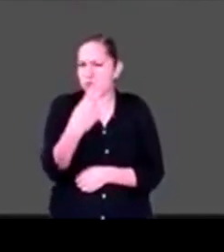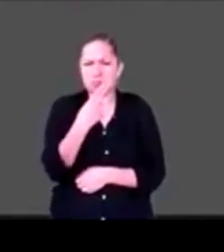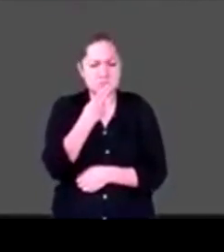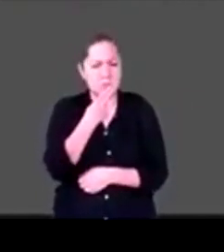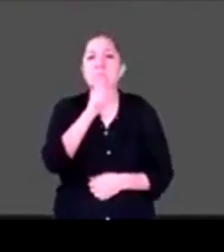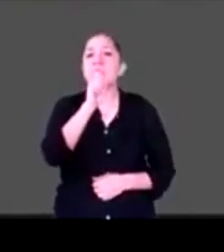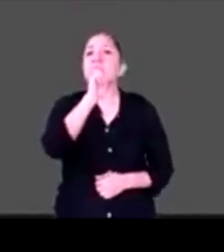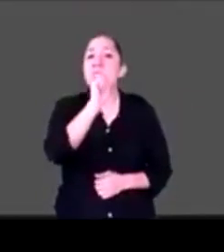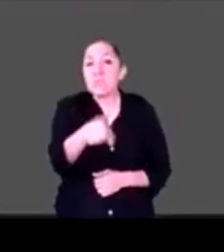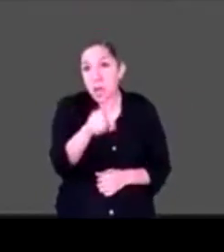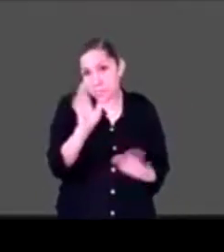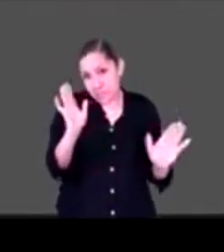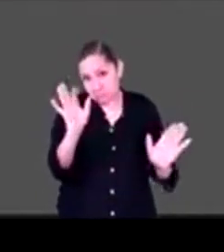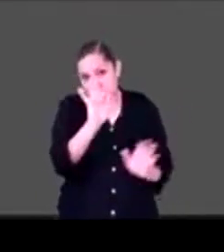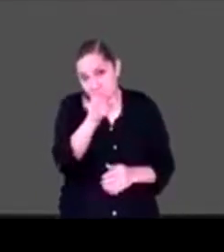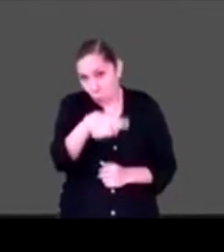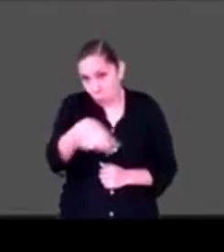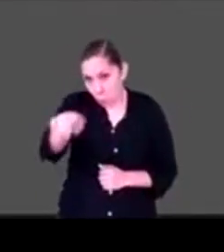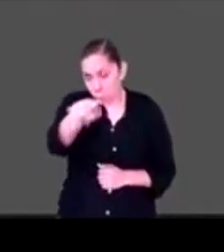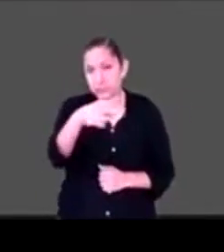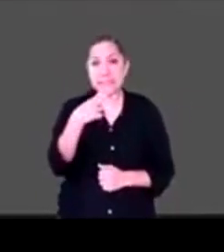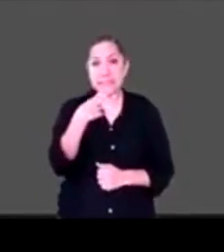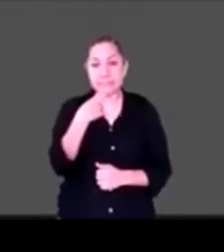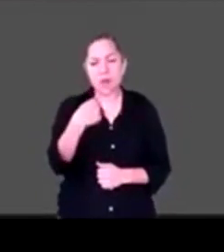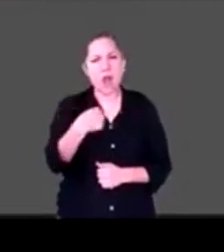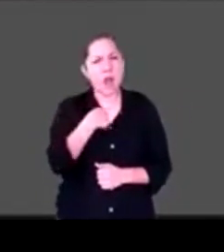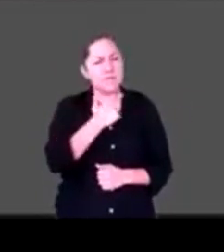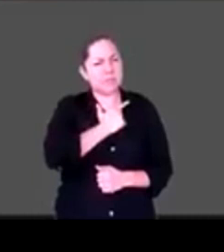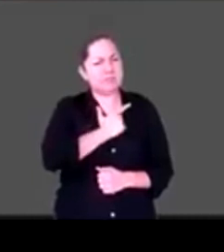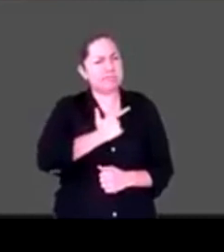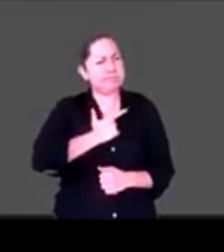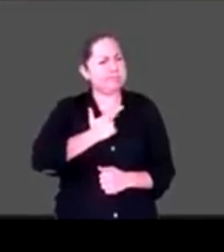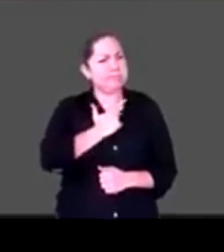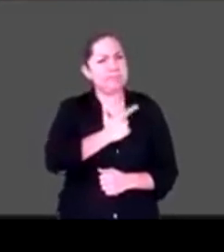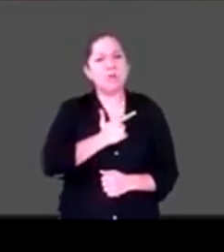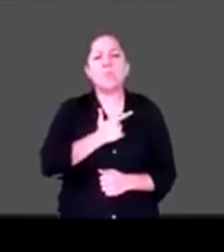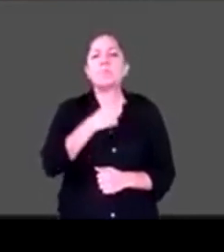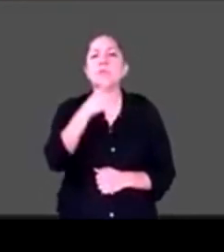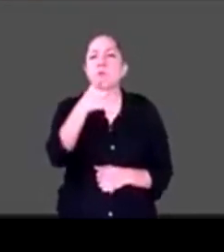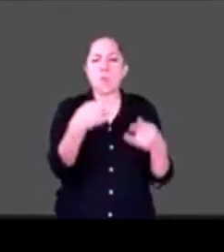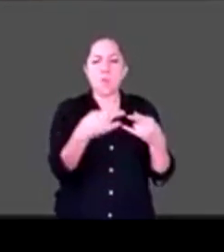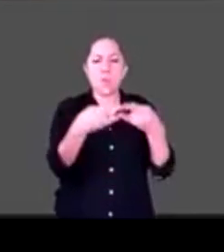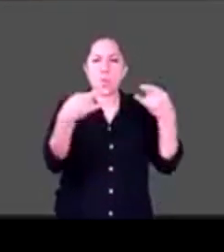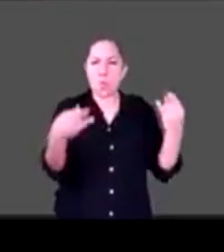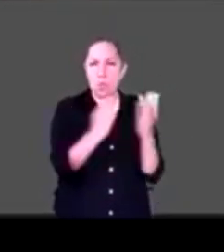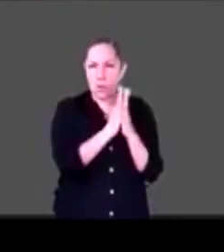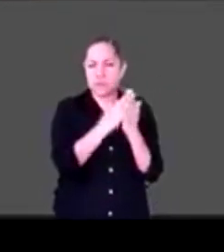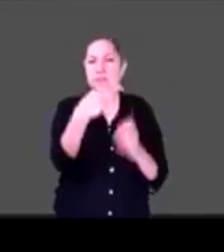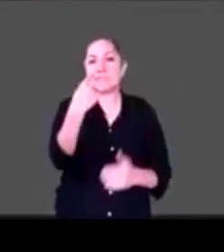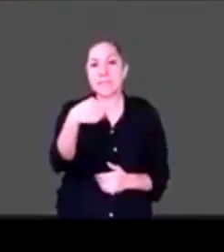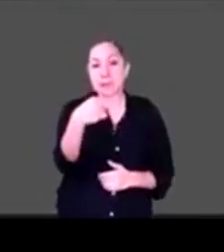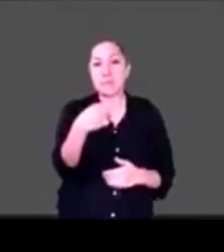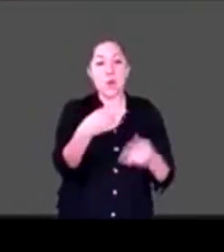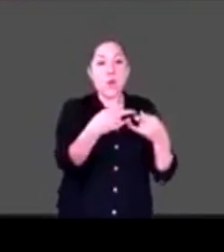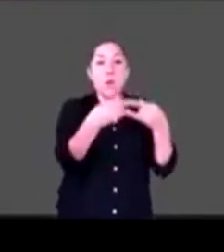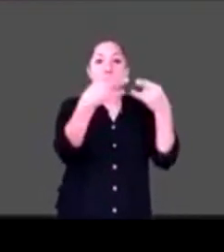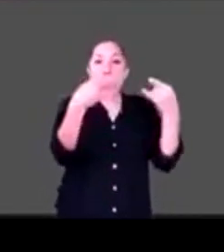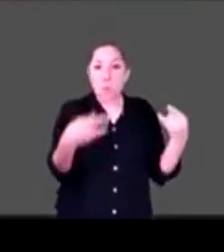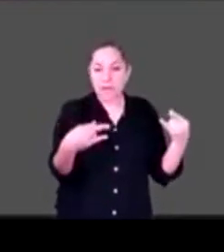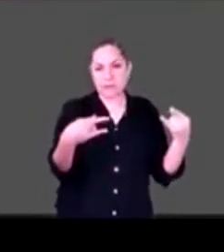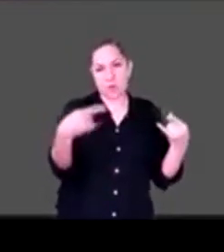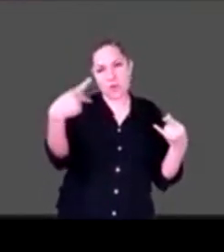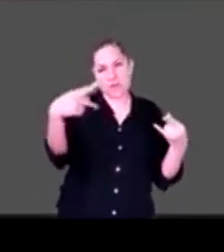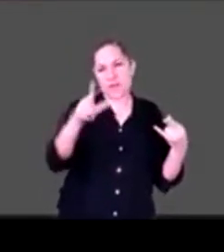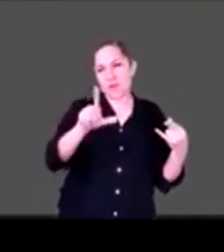A mí me ha encantado. Hay un libro que se llama Los cuentos de Luca, que es de un amigo al que quiero mucho, que es un loco útil,